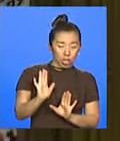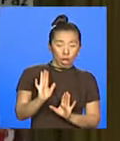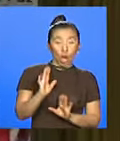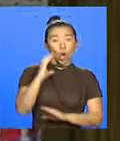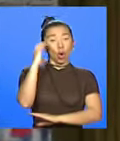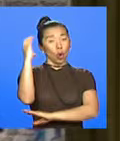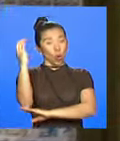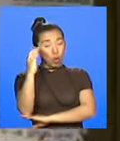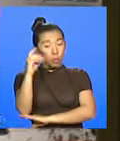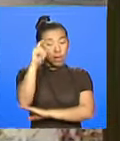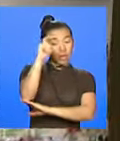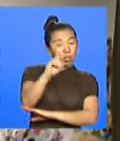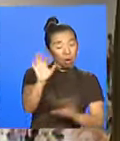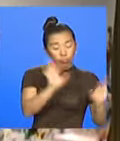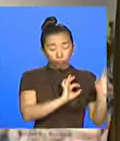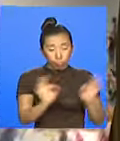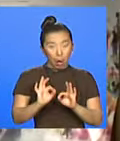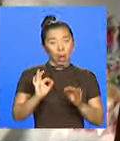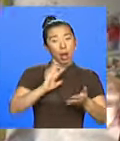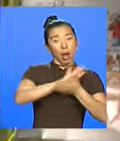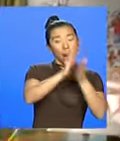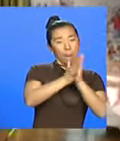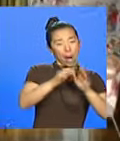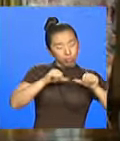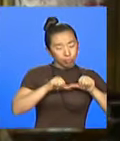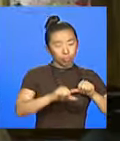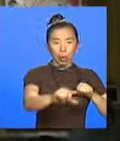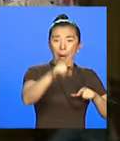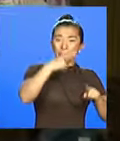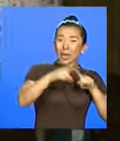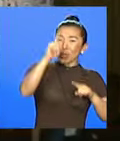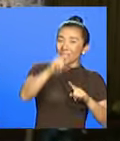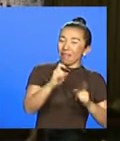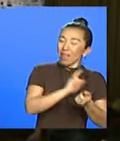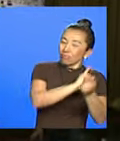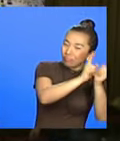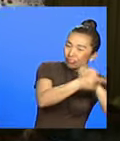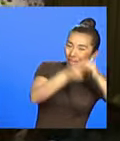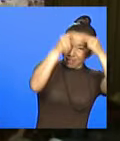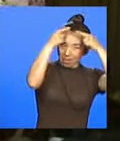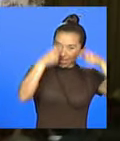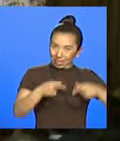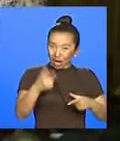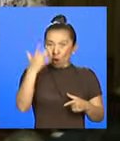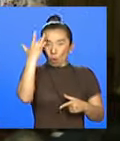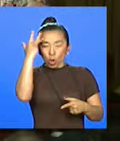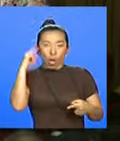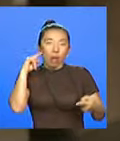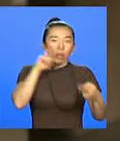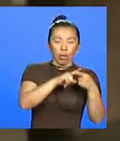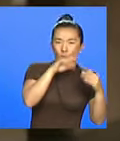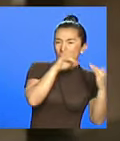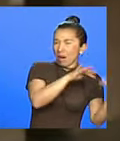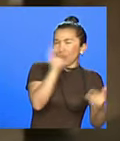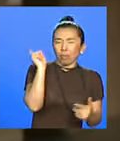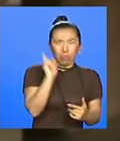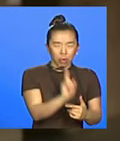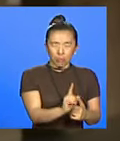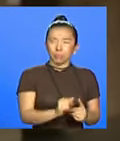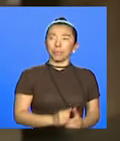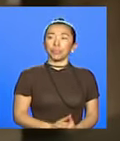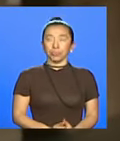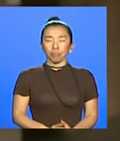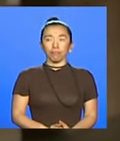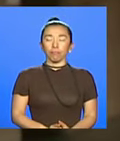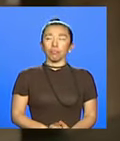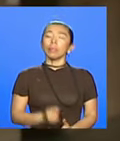prepararse para una paz estable y duradera y eso requiere cambios profundos en un Estado que ha sido construido para la guerra. Ese proceso constituyente